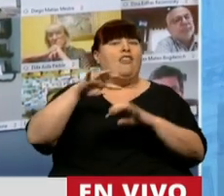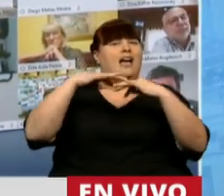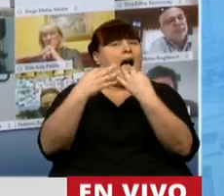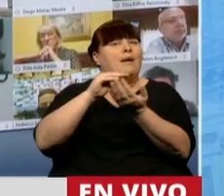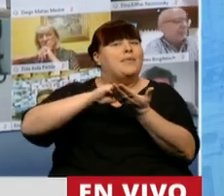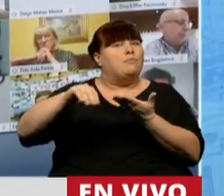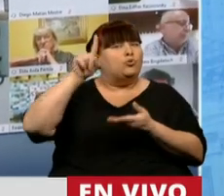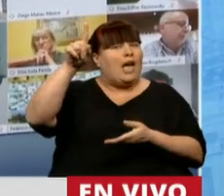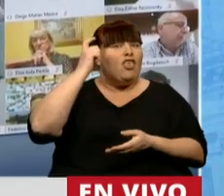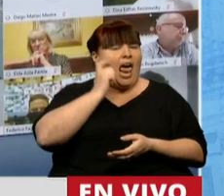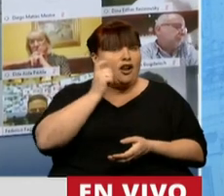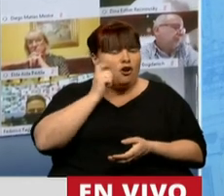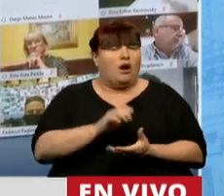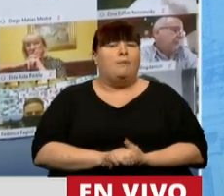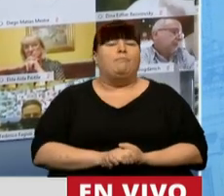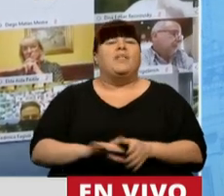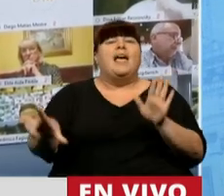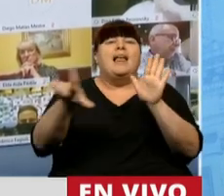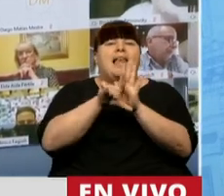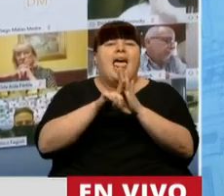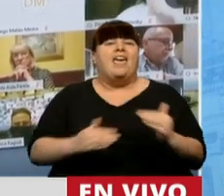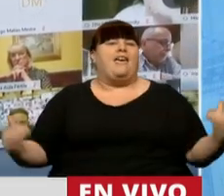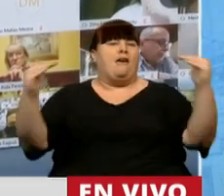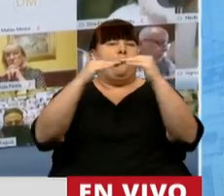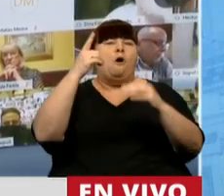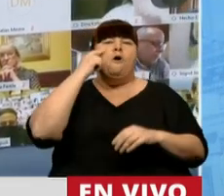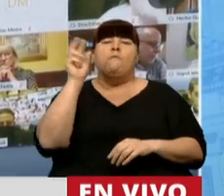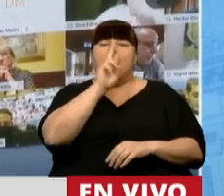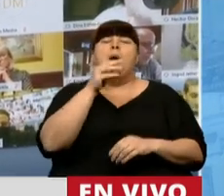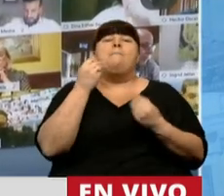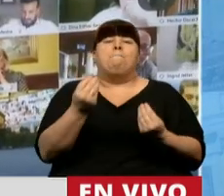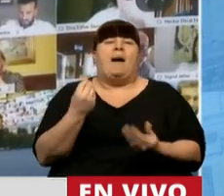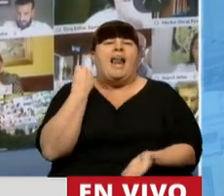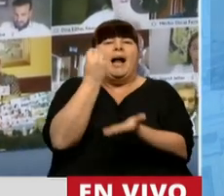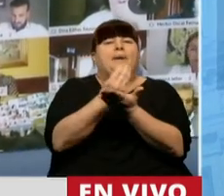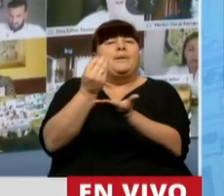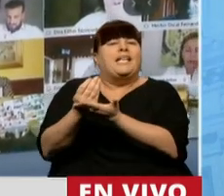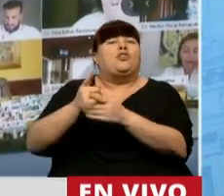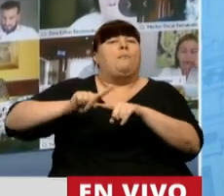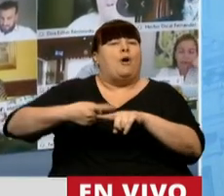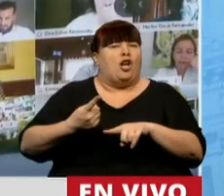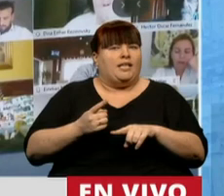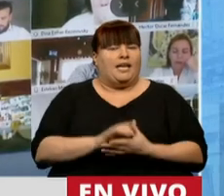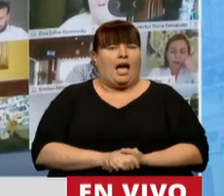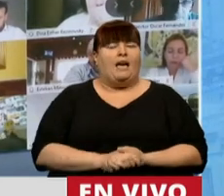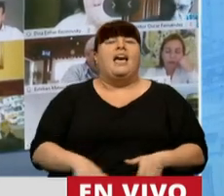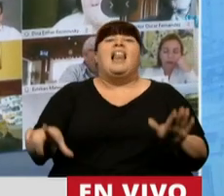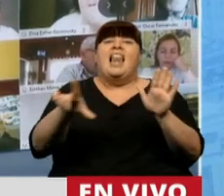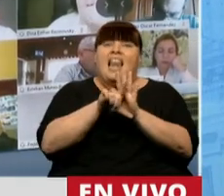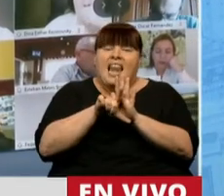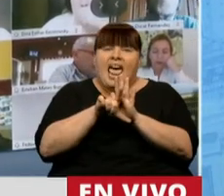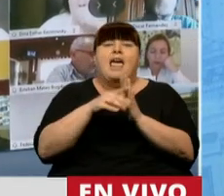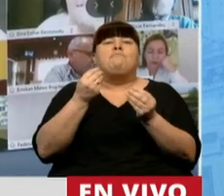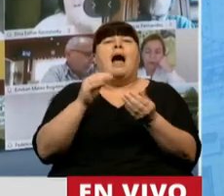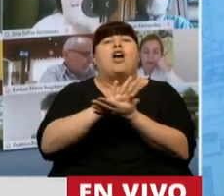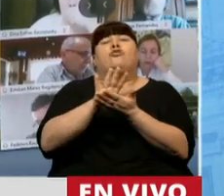Cámara de Diputados de La Rioja la Ley de Paridad de Género para la Representación Política, ley que viene